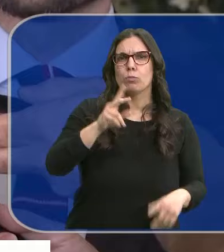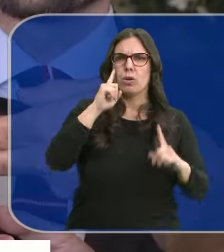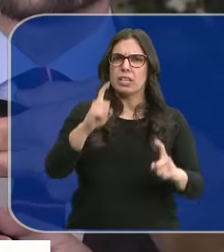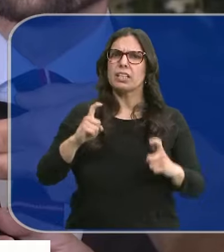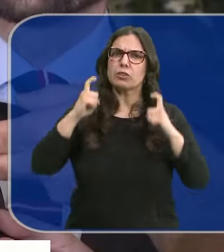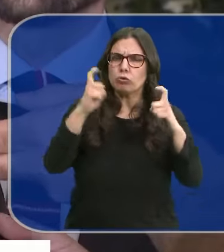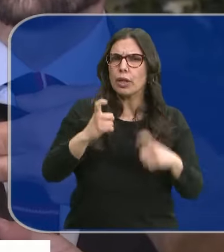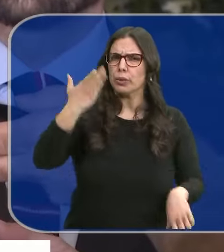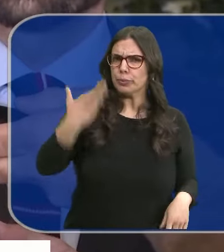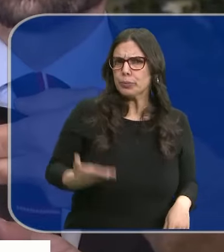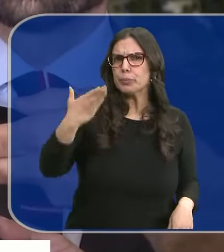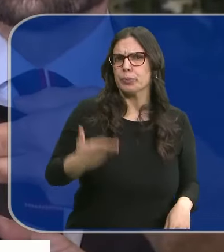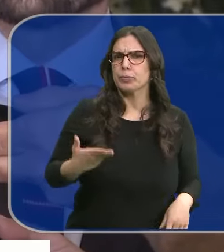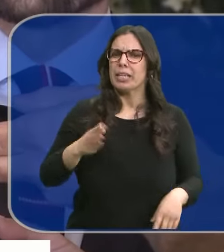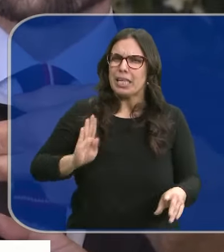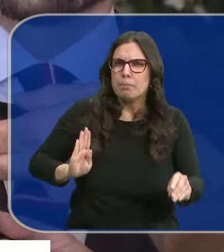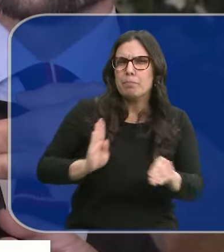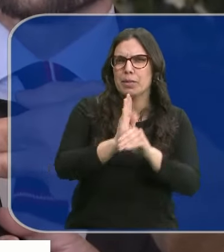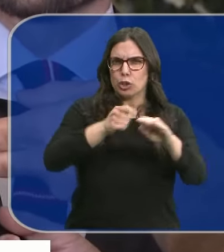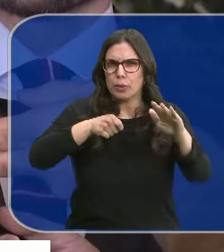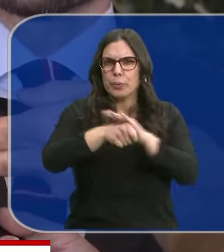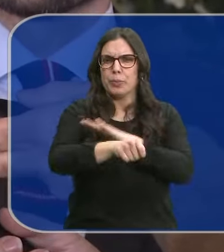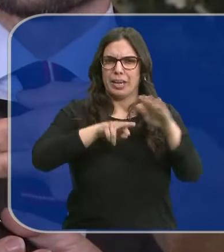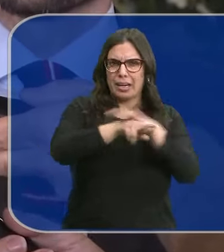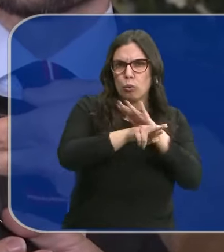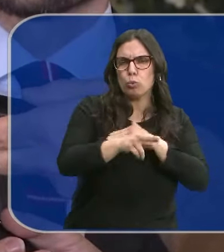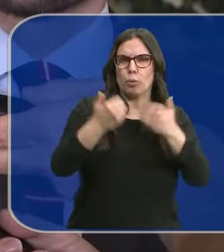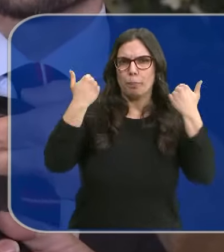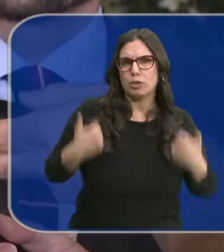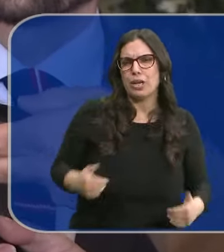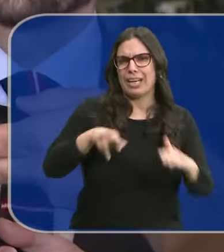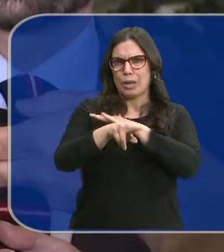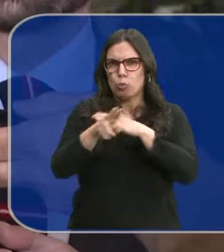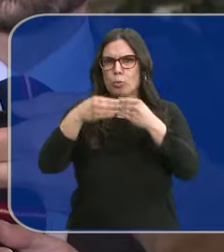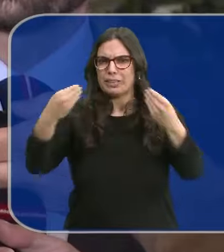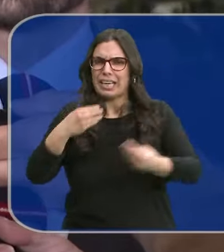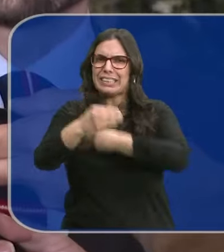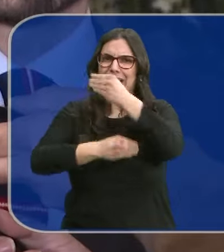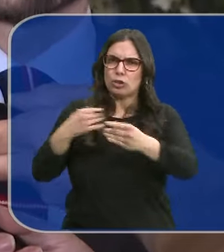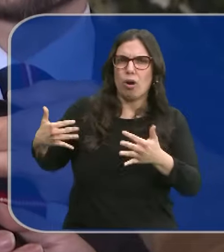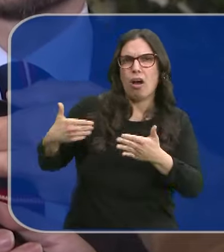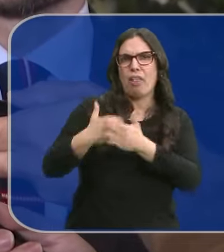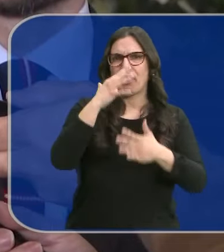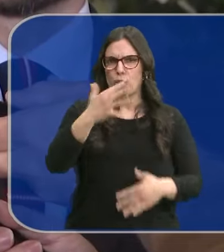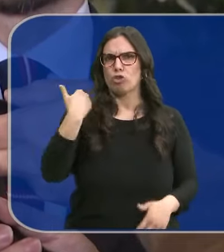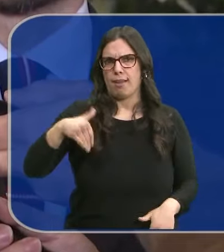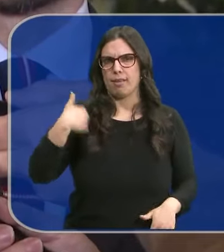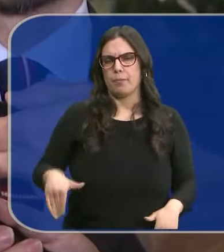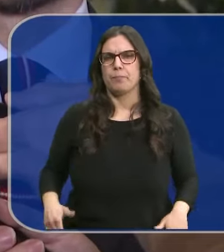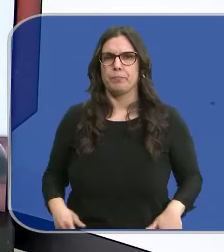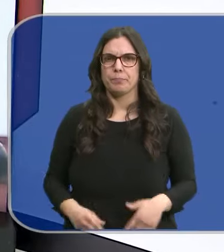esfuerzo importante en inversión en medios personales y medios materiales realizados durante estos cinco años.